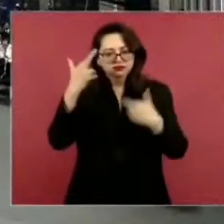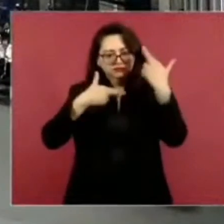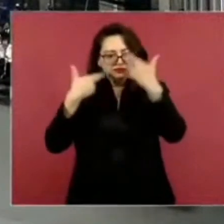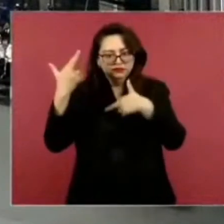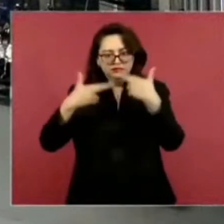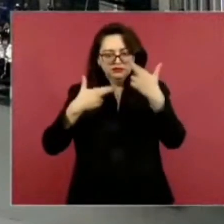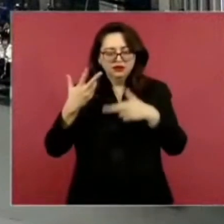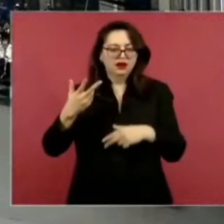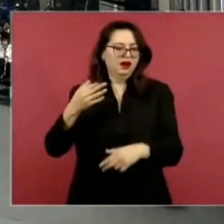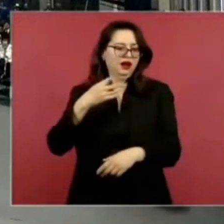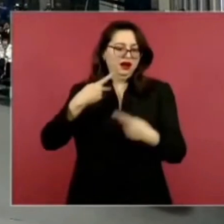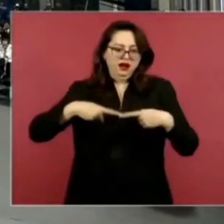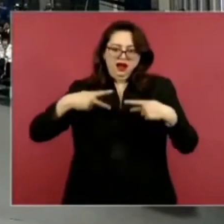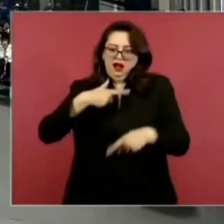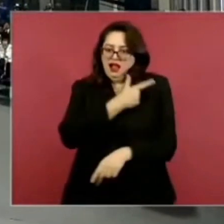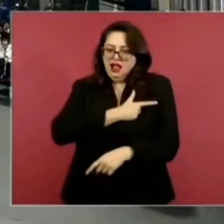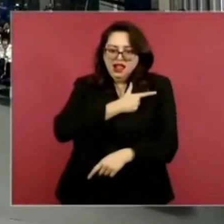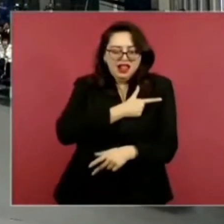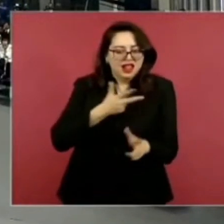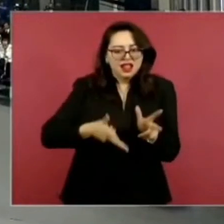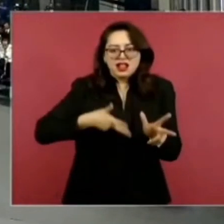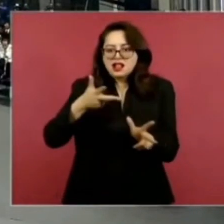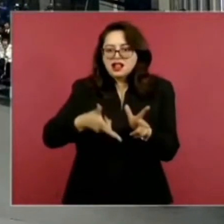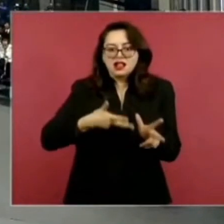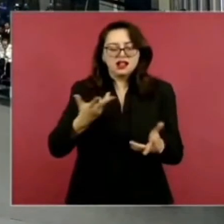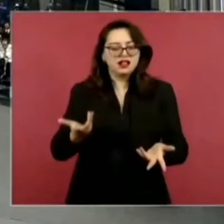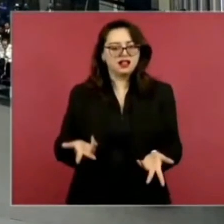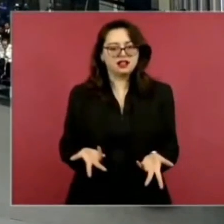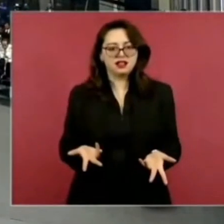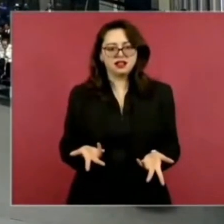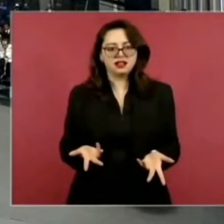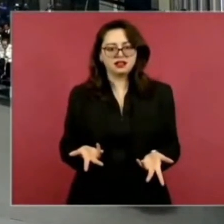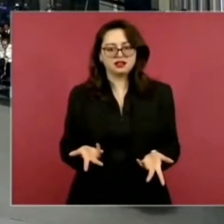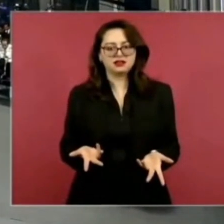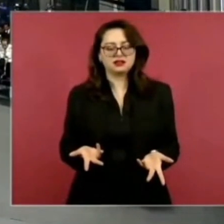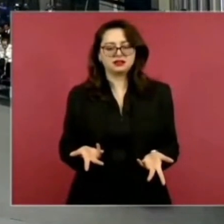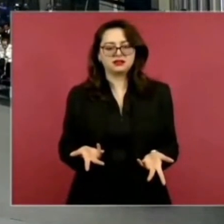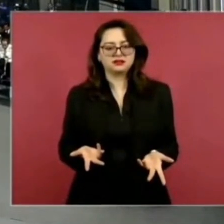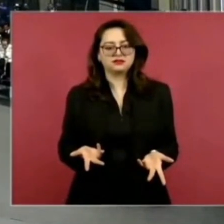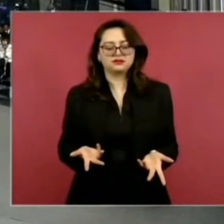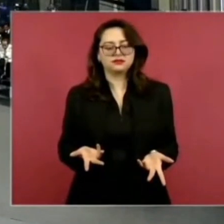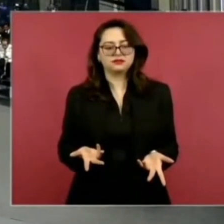de Vasconcelos, de José Vasconcelos, Ulises Criollo,